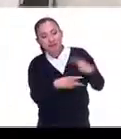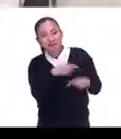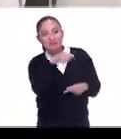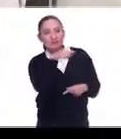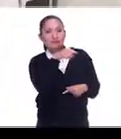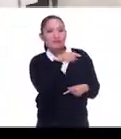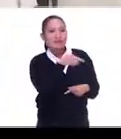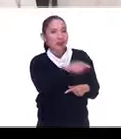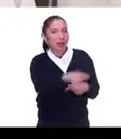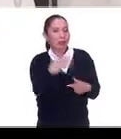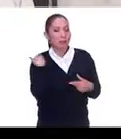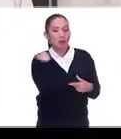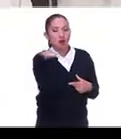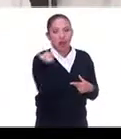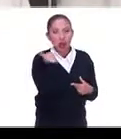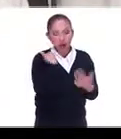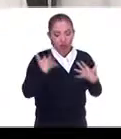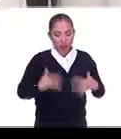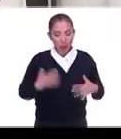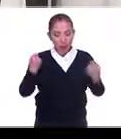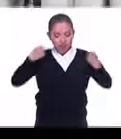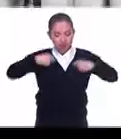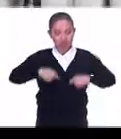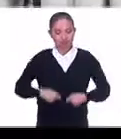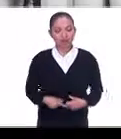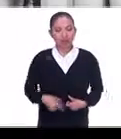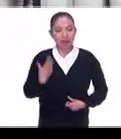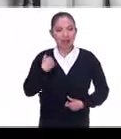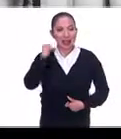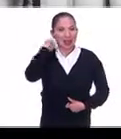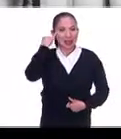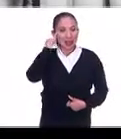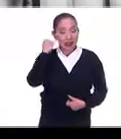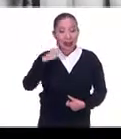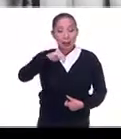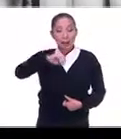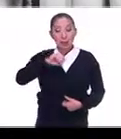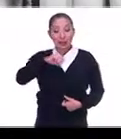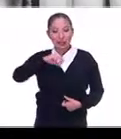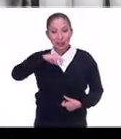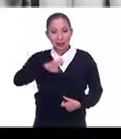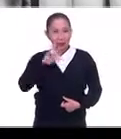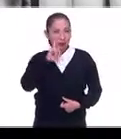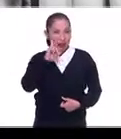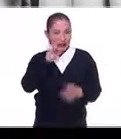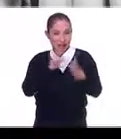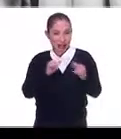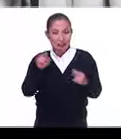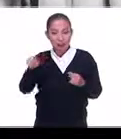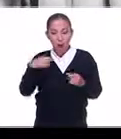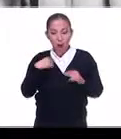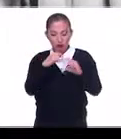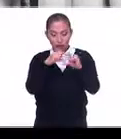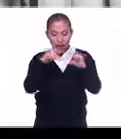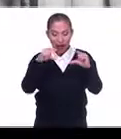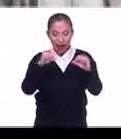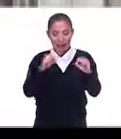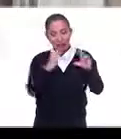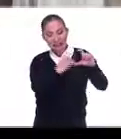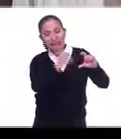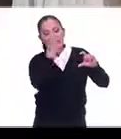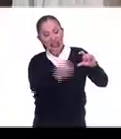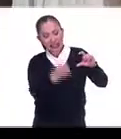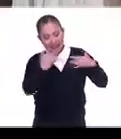modelos vestidas. Y entonces Madame Rostand hacía sus tarjetitas de qué